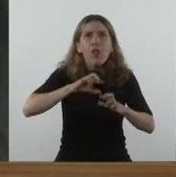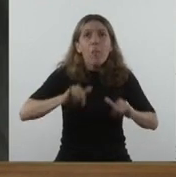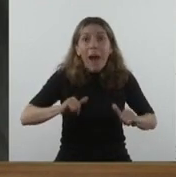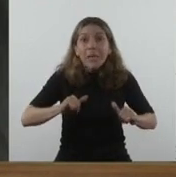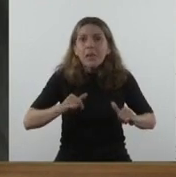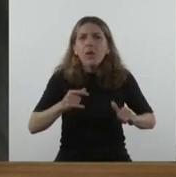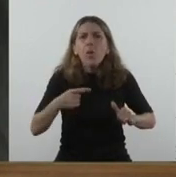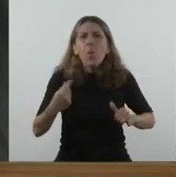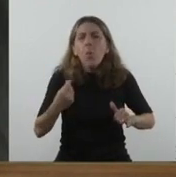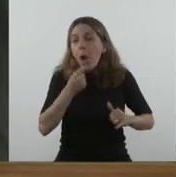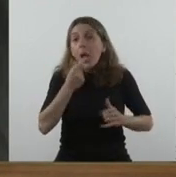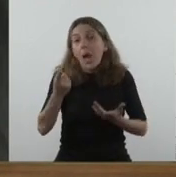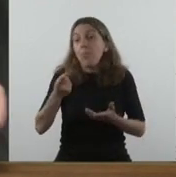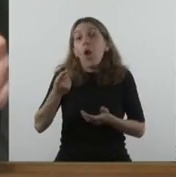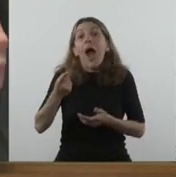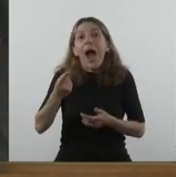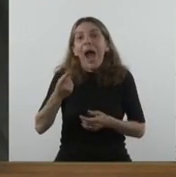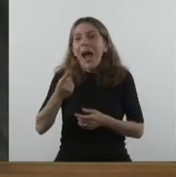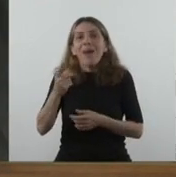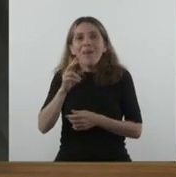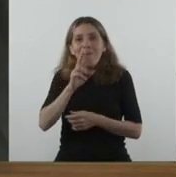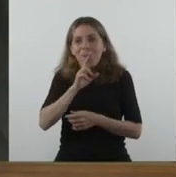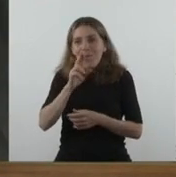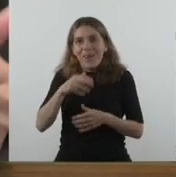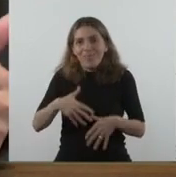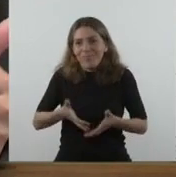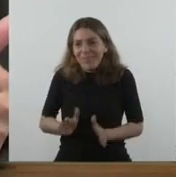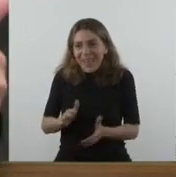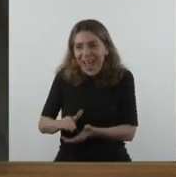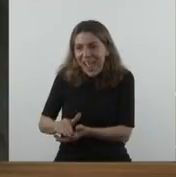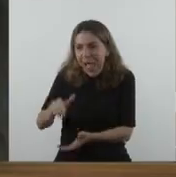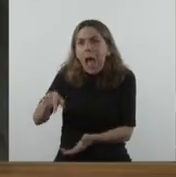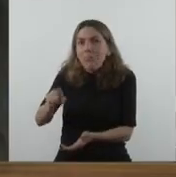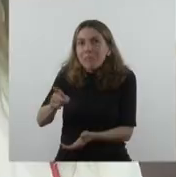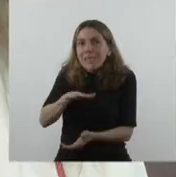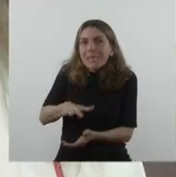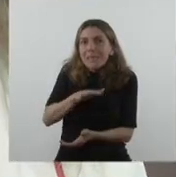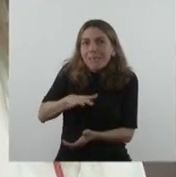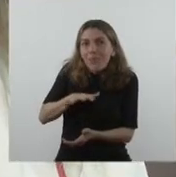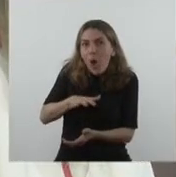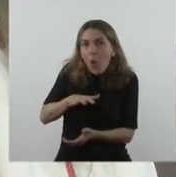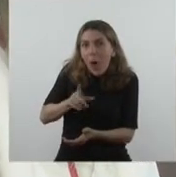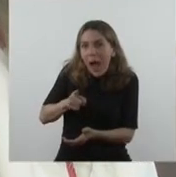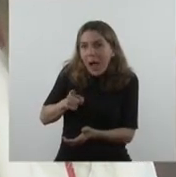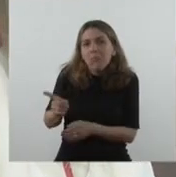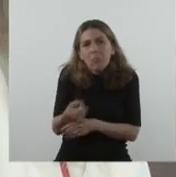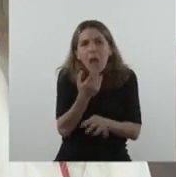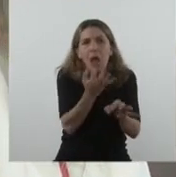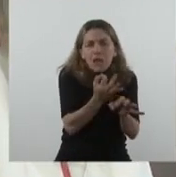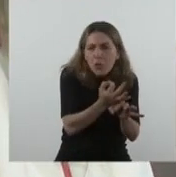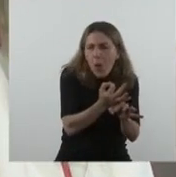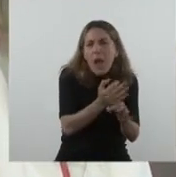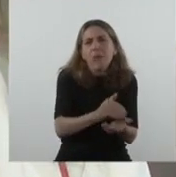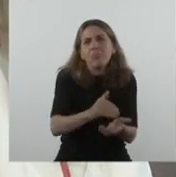nazca en la mamá y allí pueda encontrar su colegio, pueda desarrollarlo, pueda encontrar un